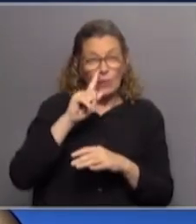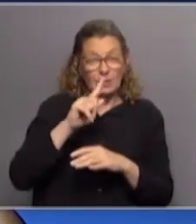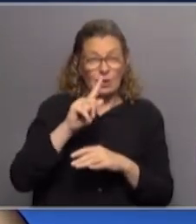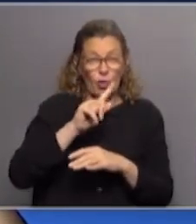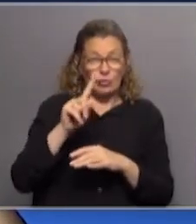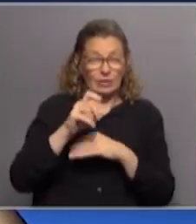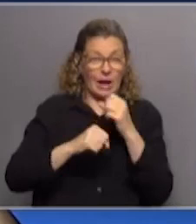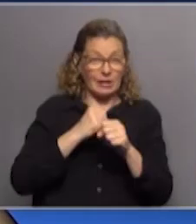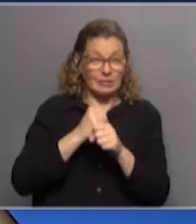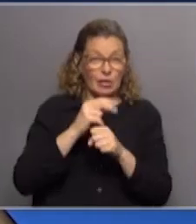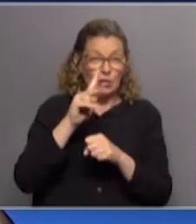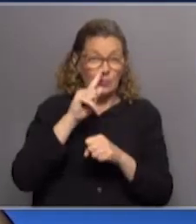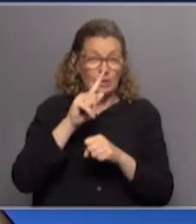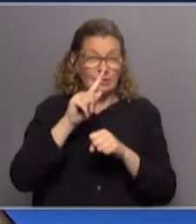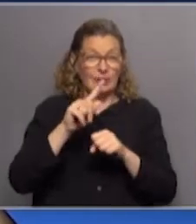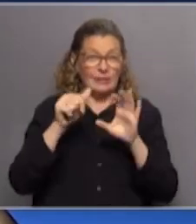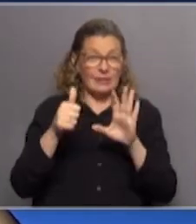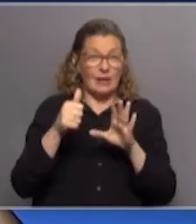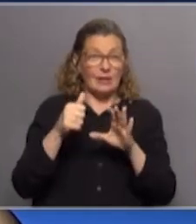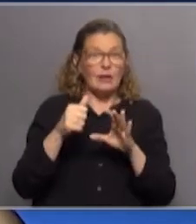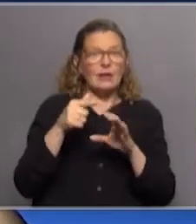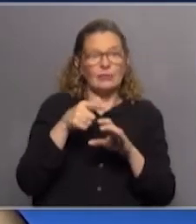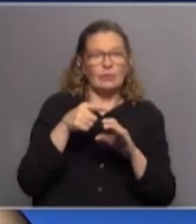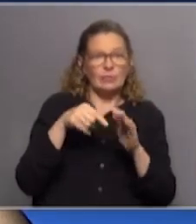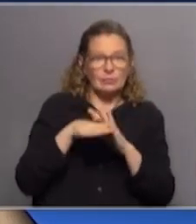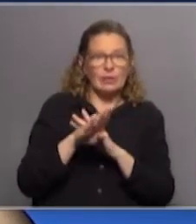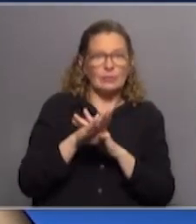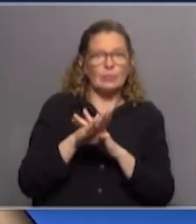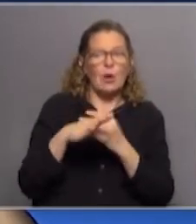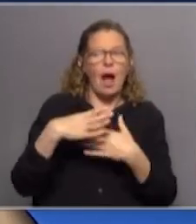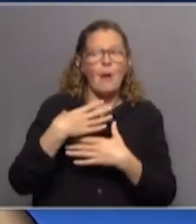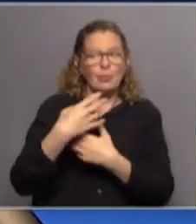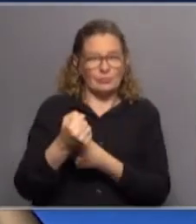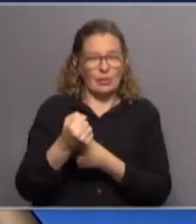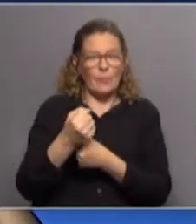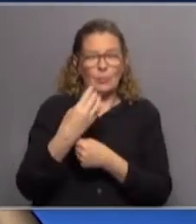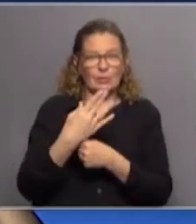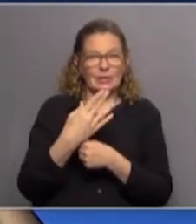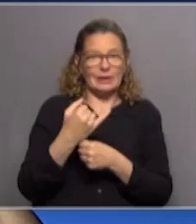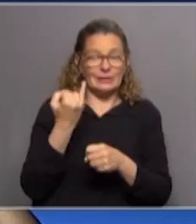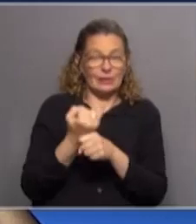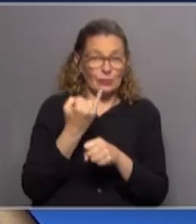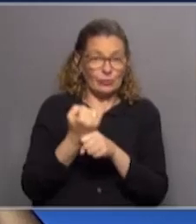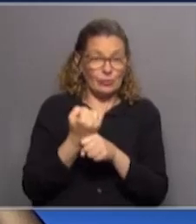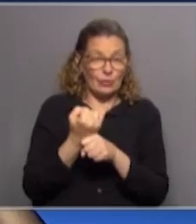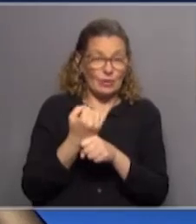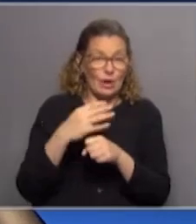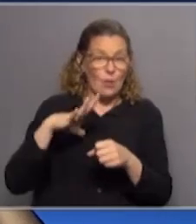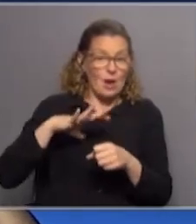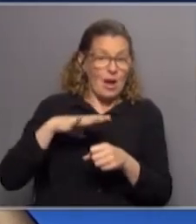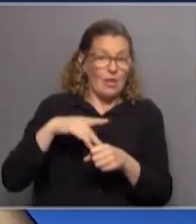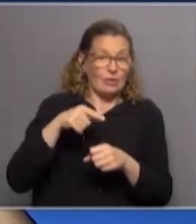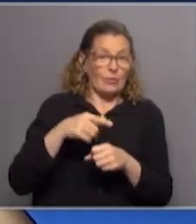2016 fue la etapa 2 de la reforma justamente fue sustentable porque las instituciones por esos jubilados